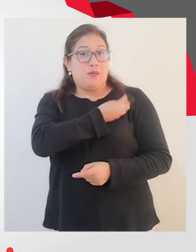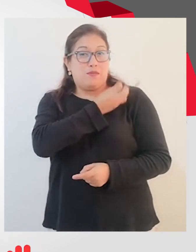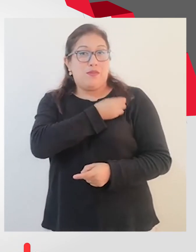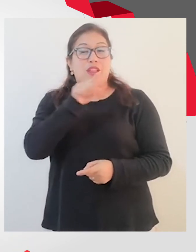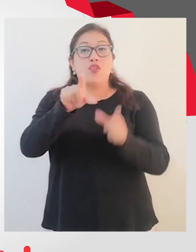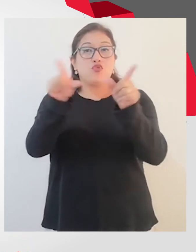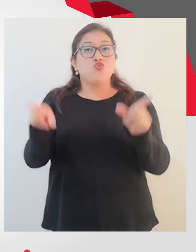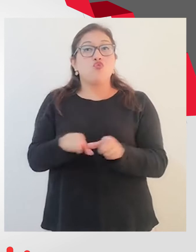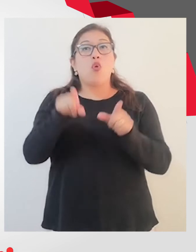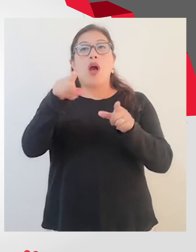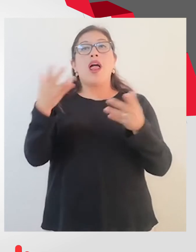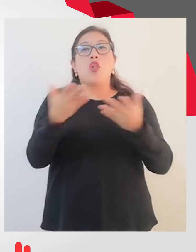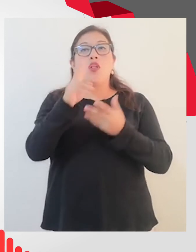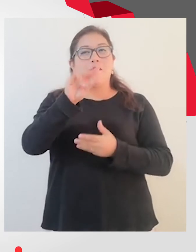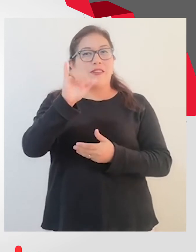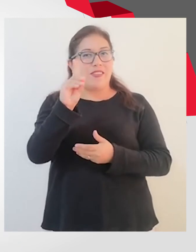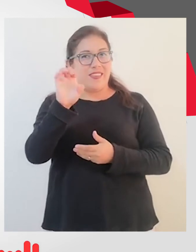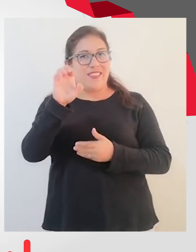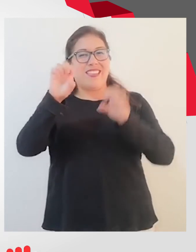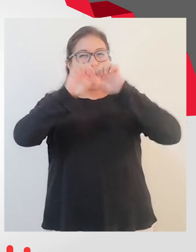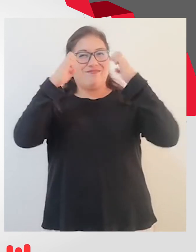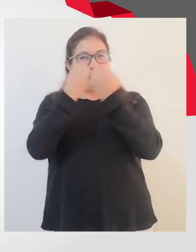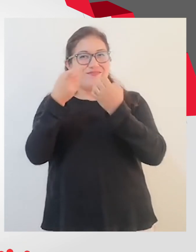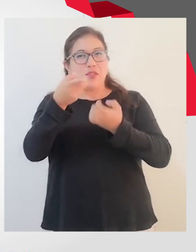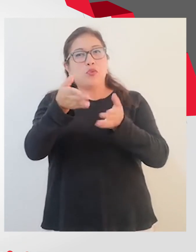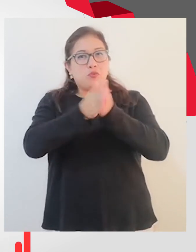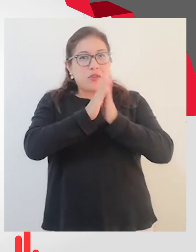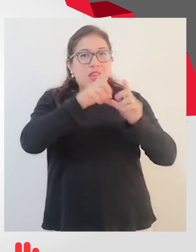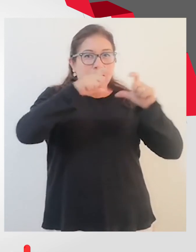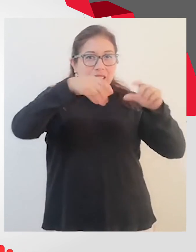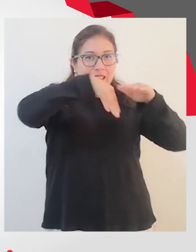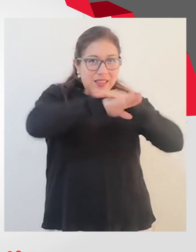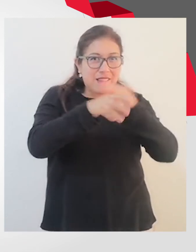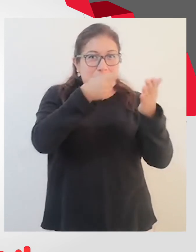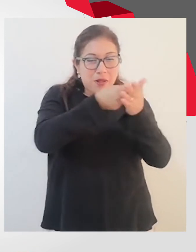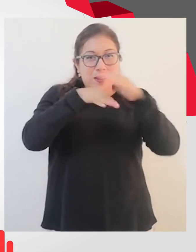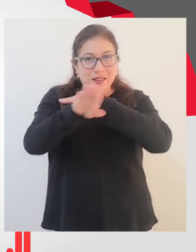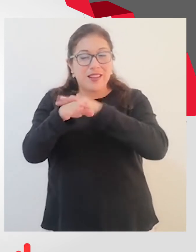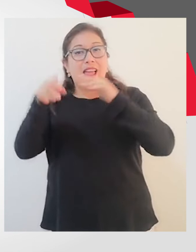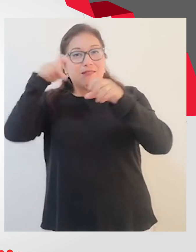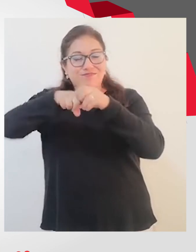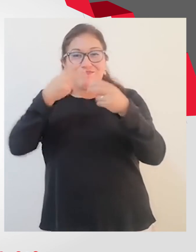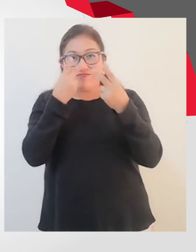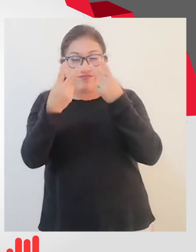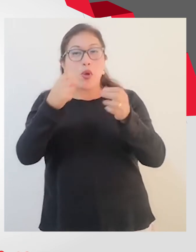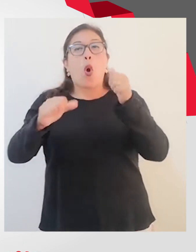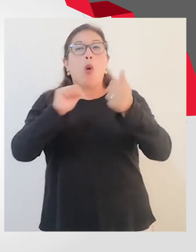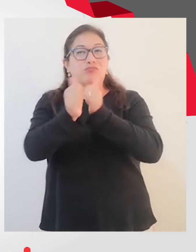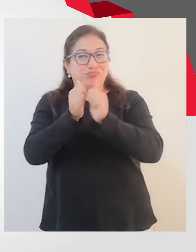de mayo en La Videna. Adquieran sus entradas y disfruten de esta competencia deportiva. Ya saben,